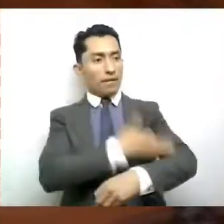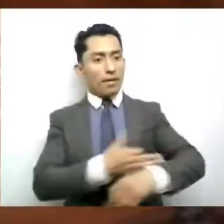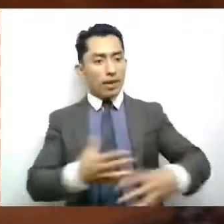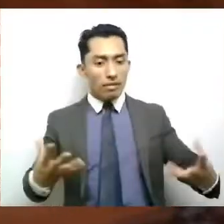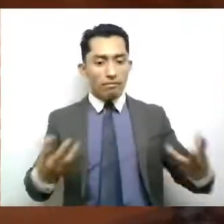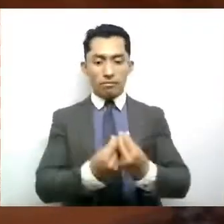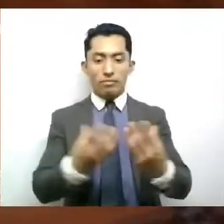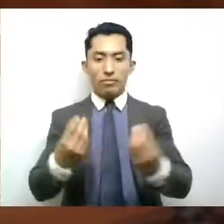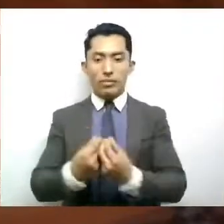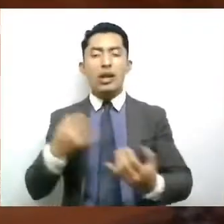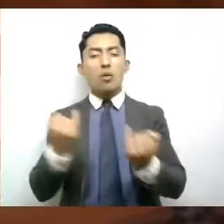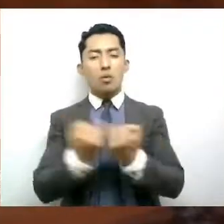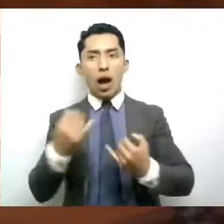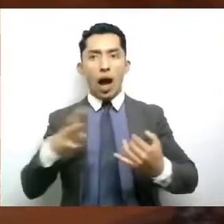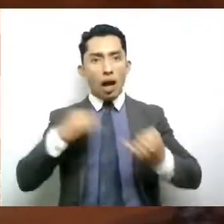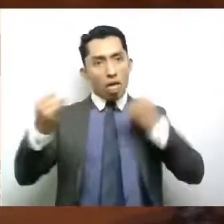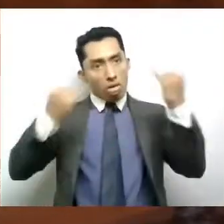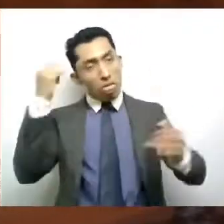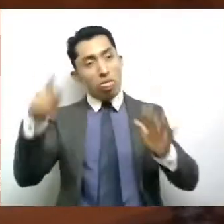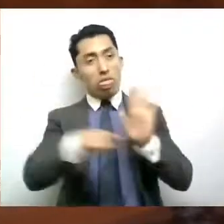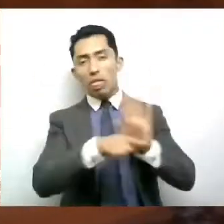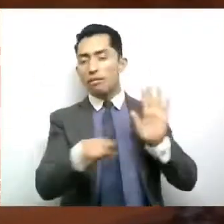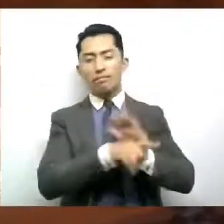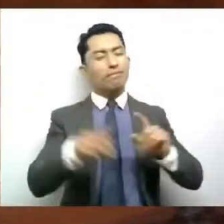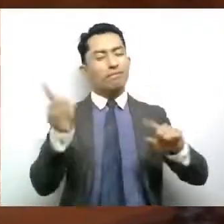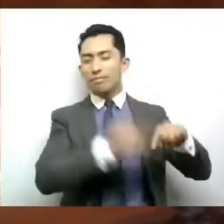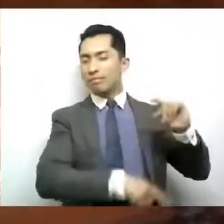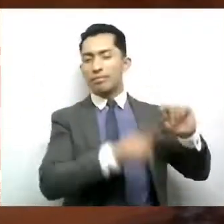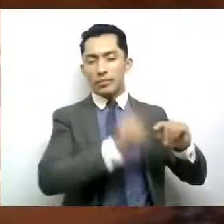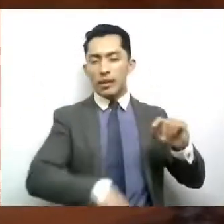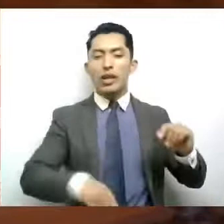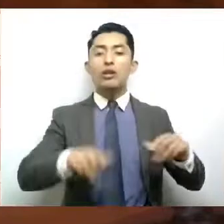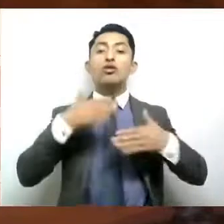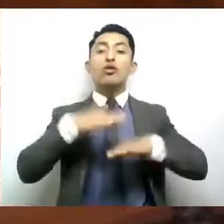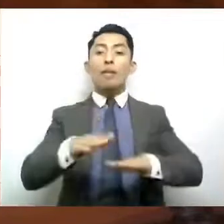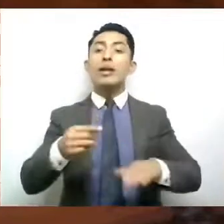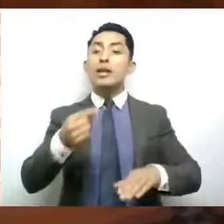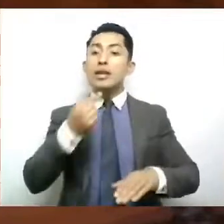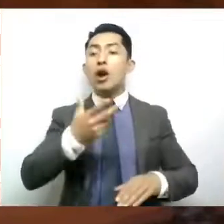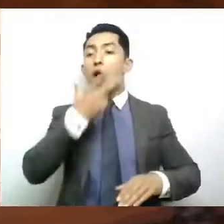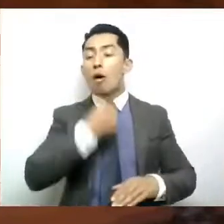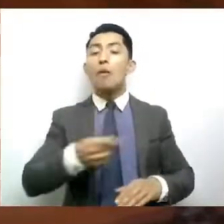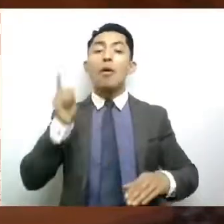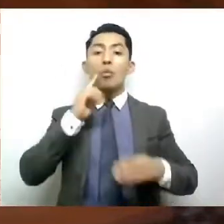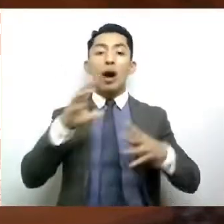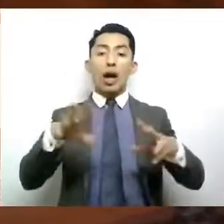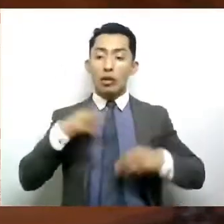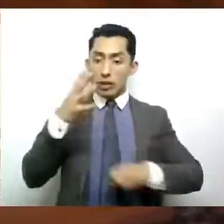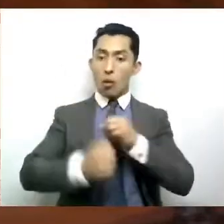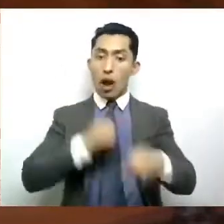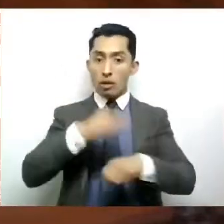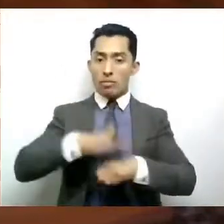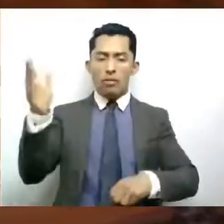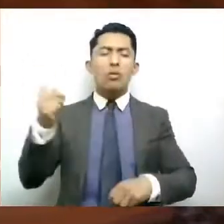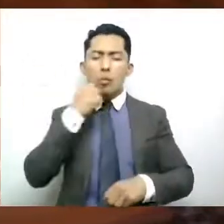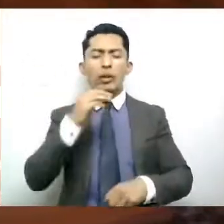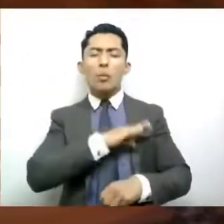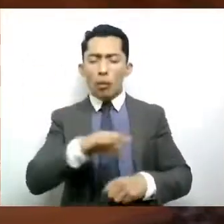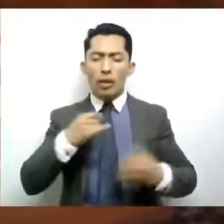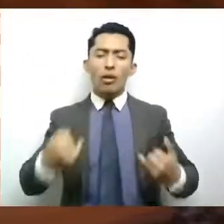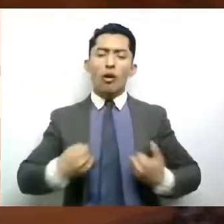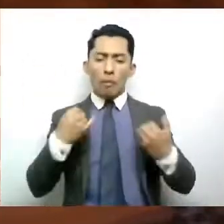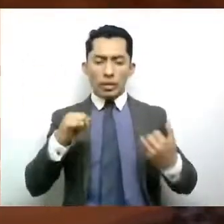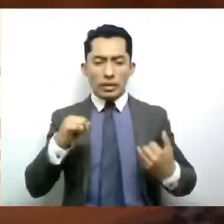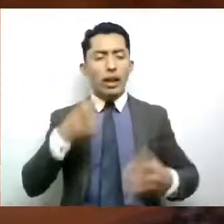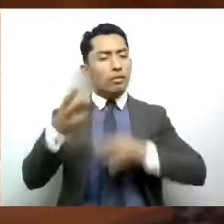romper con los estereotipos que se tengan acerca de la adopción de niñas, niños mayores de 5 años y adolescentes y